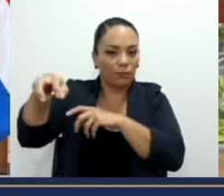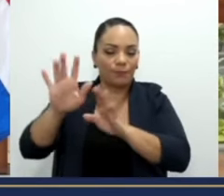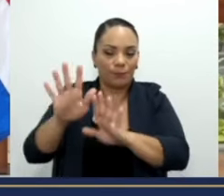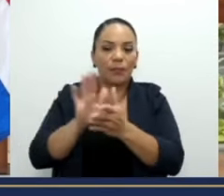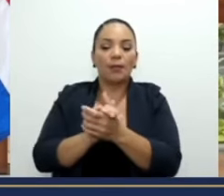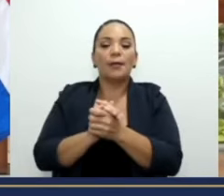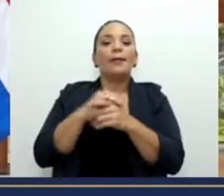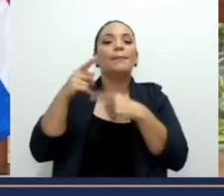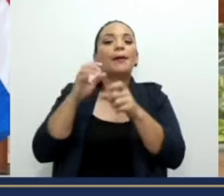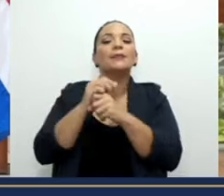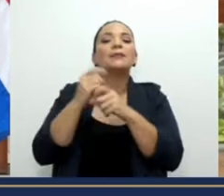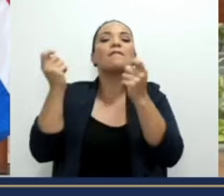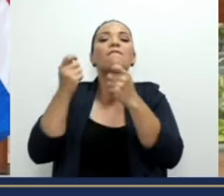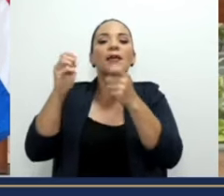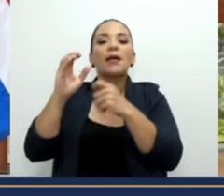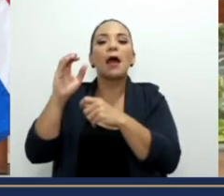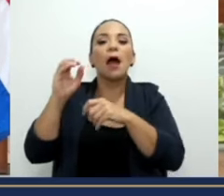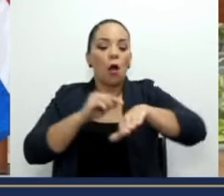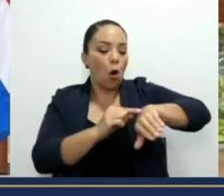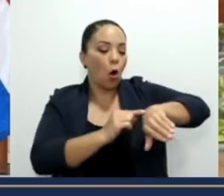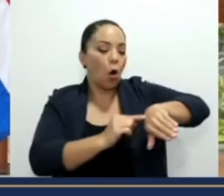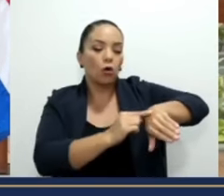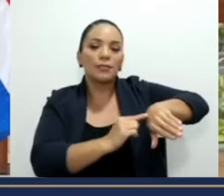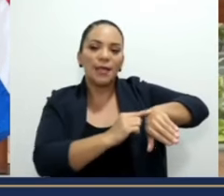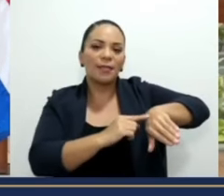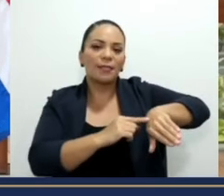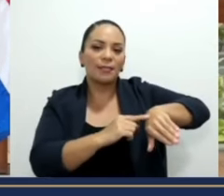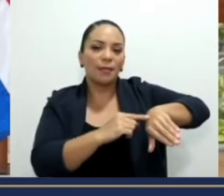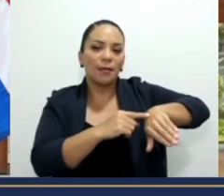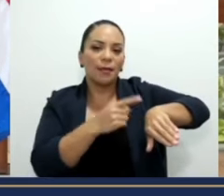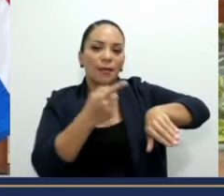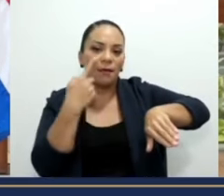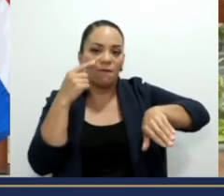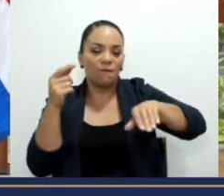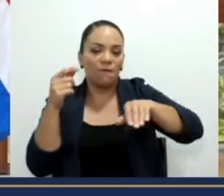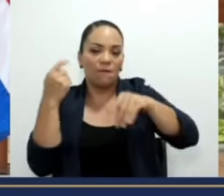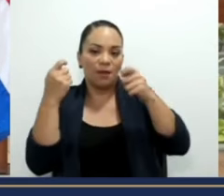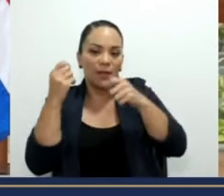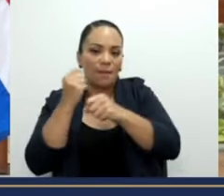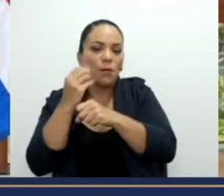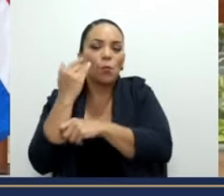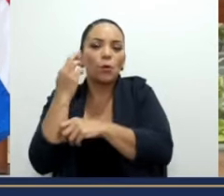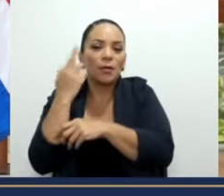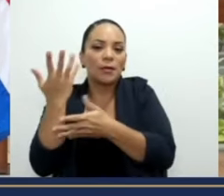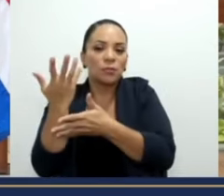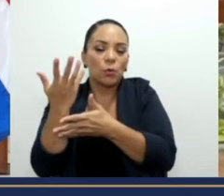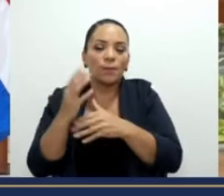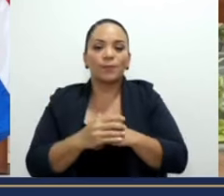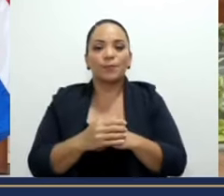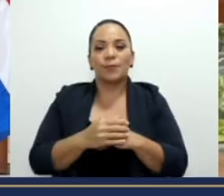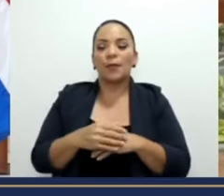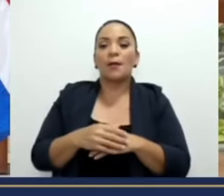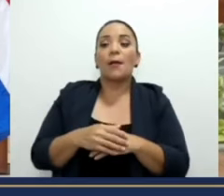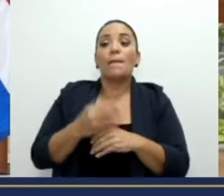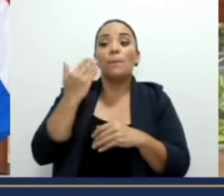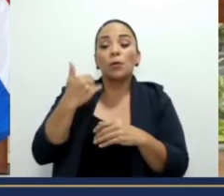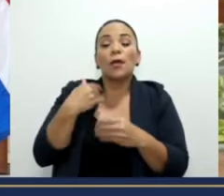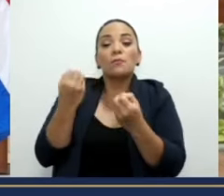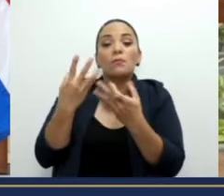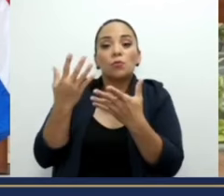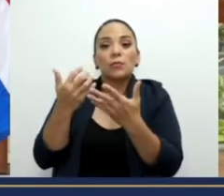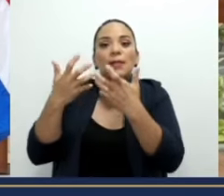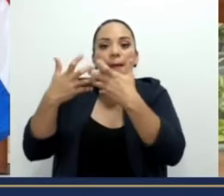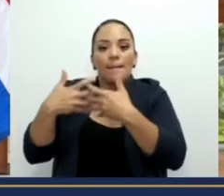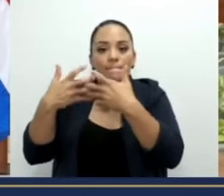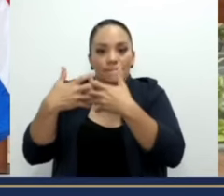¿Por qué hay una feria en Occidente? Porque hay una gran cantidad de empresas que se están estableciendo ahí.